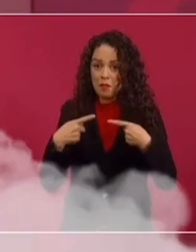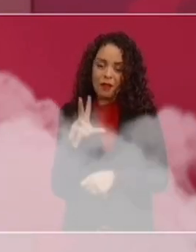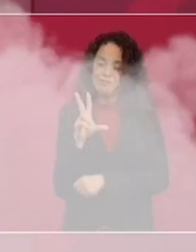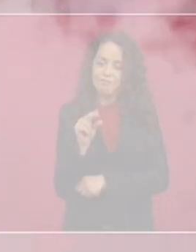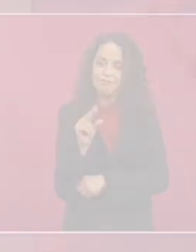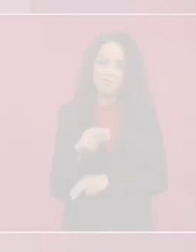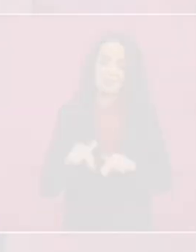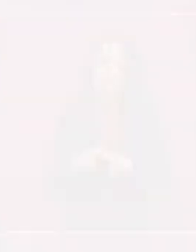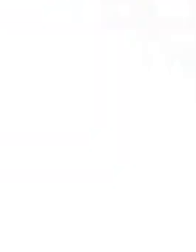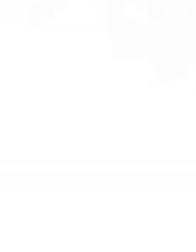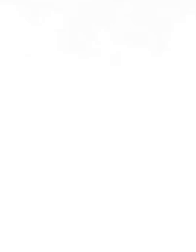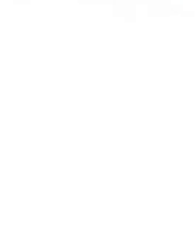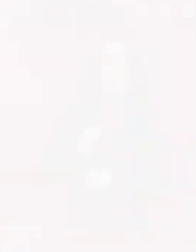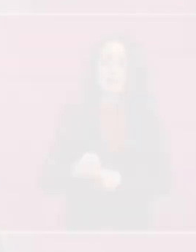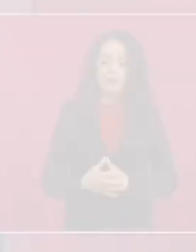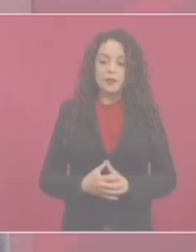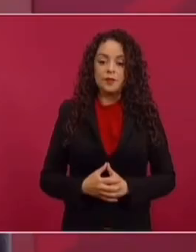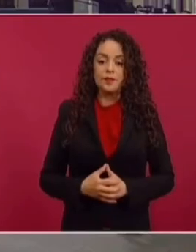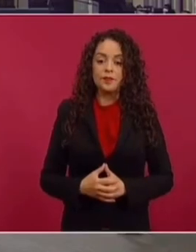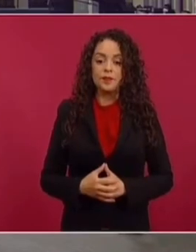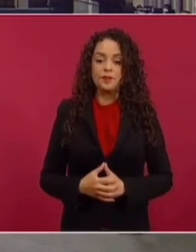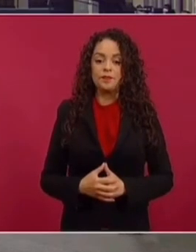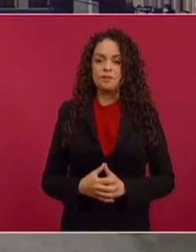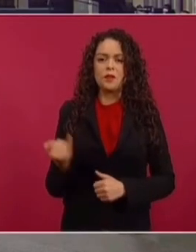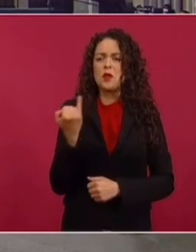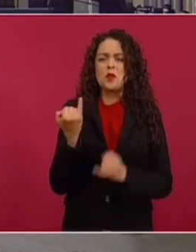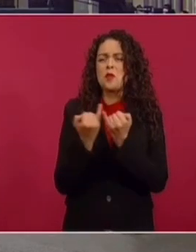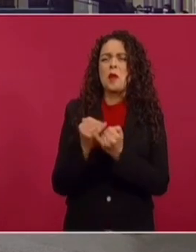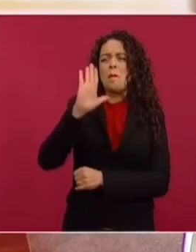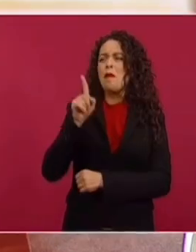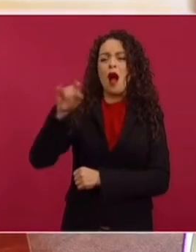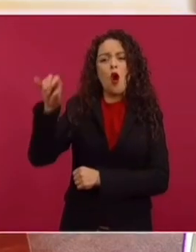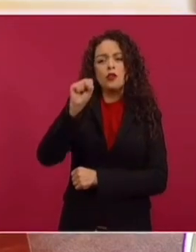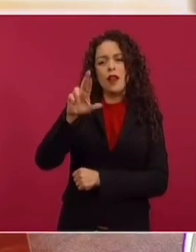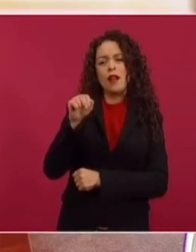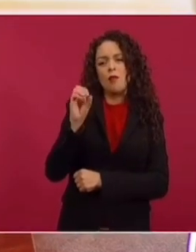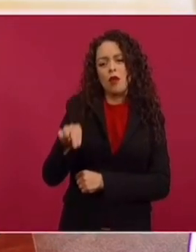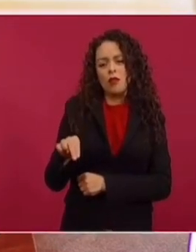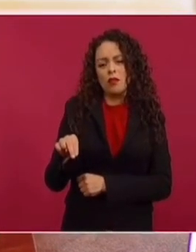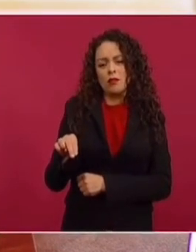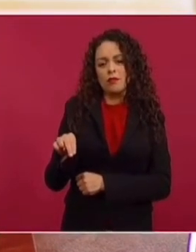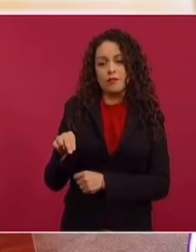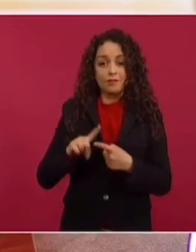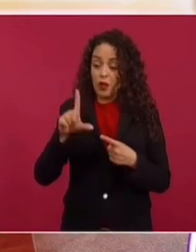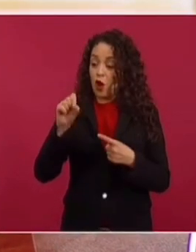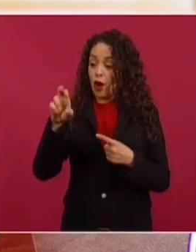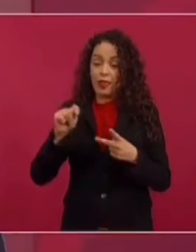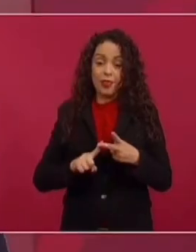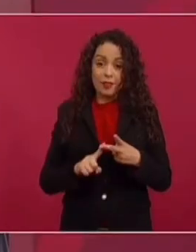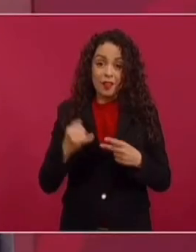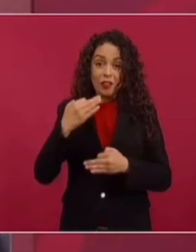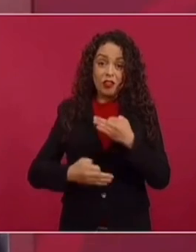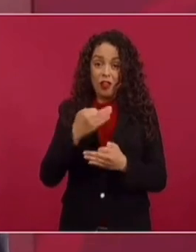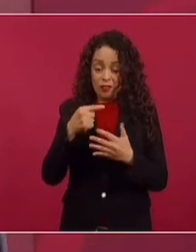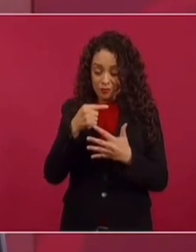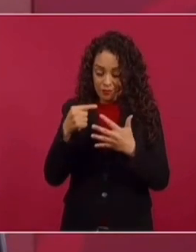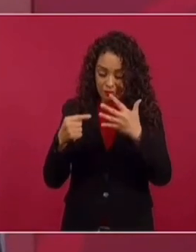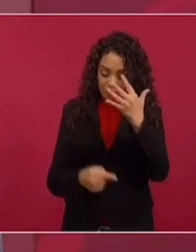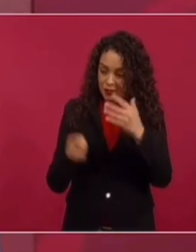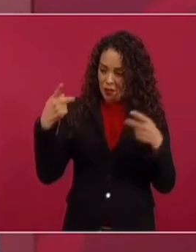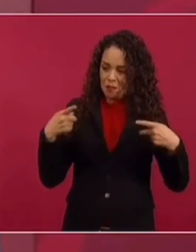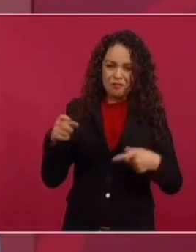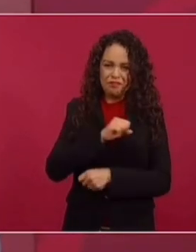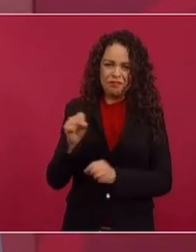Es un poco lo de José Ramón, lo de Loret y de todos estos mafiosos.